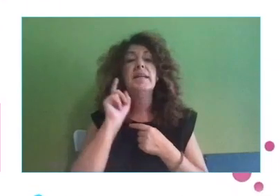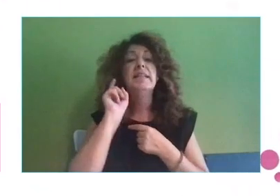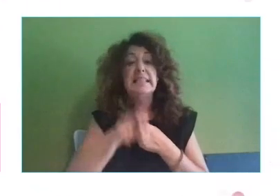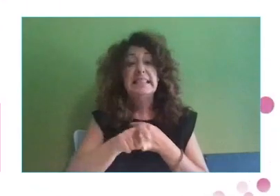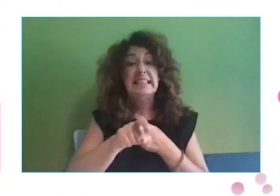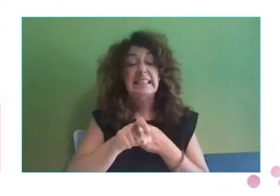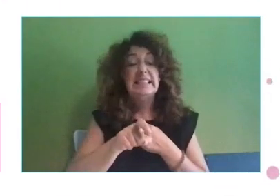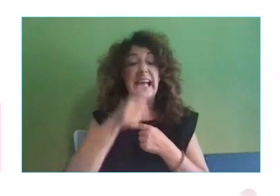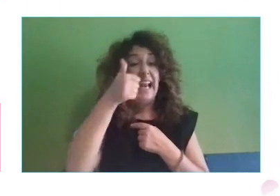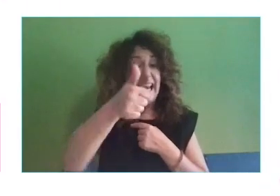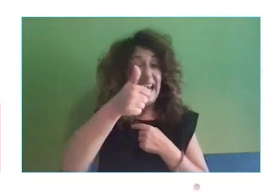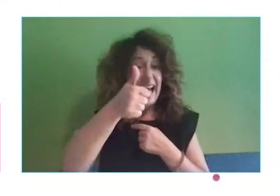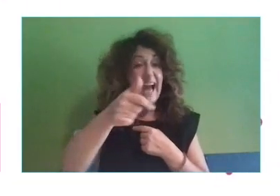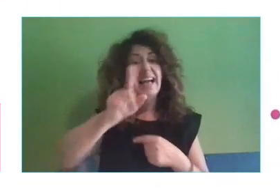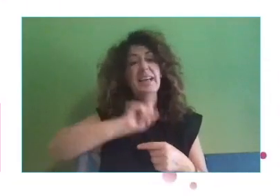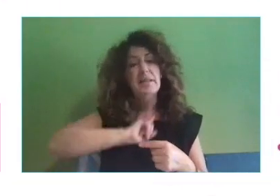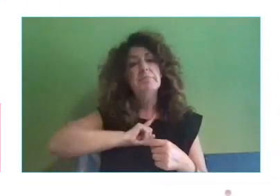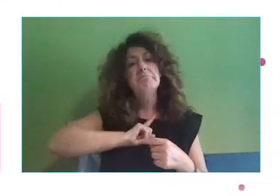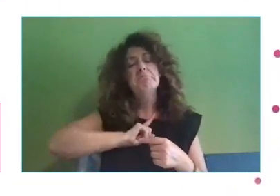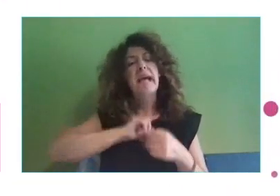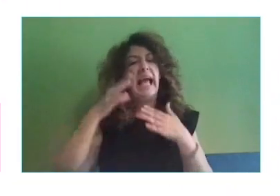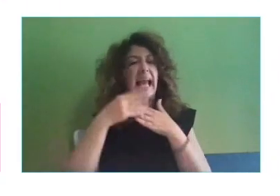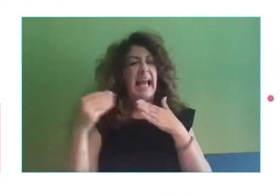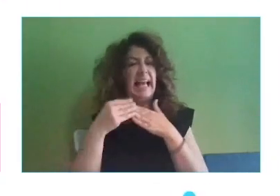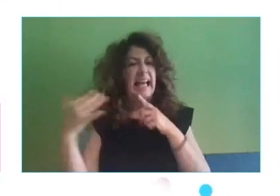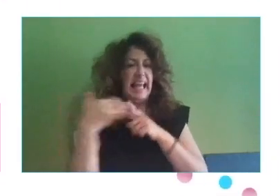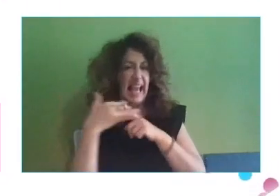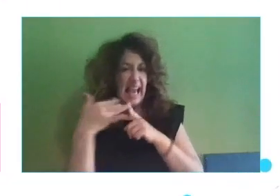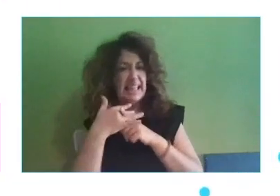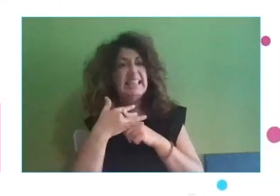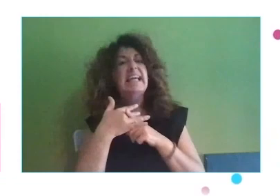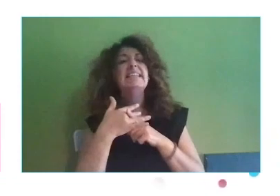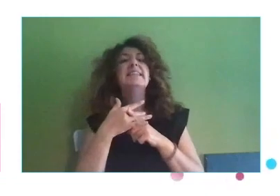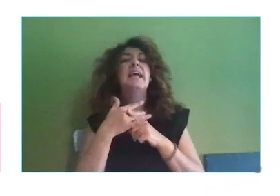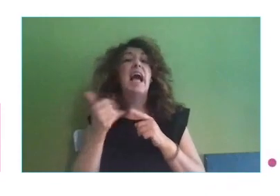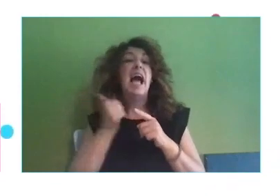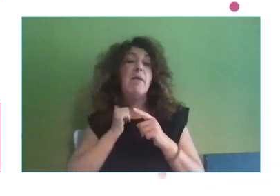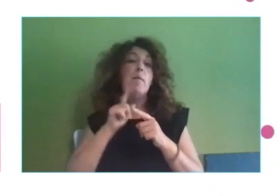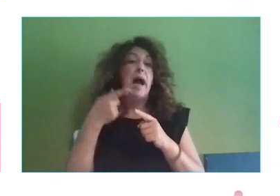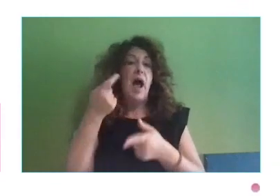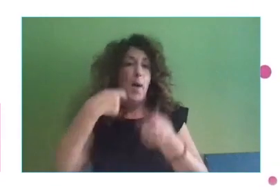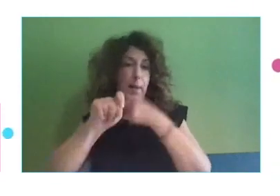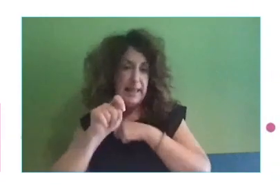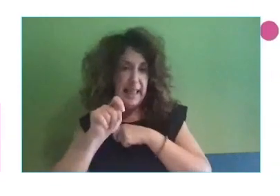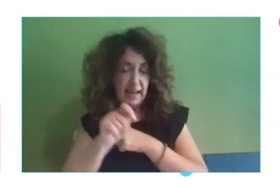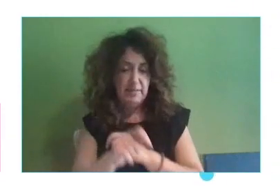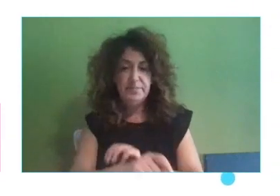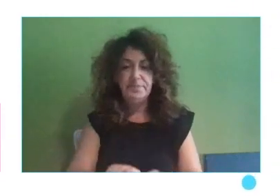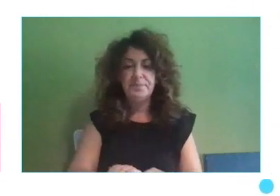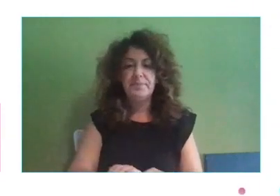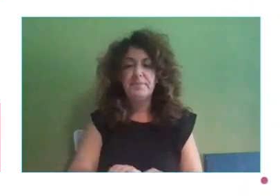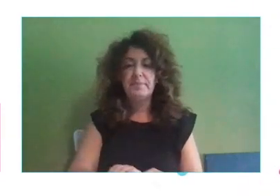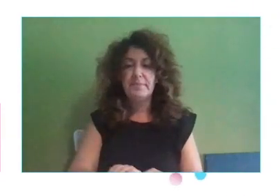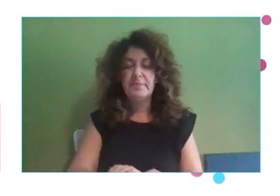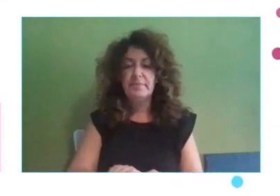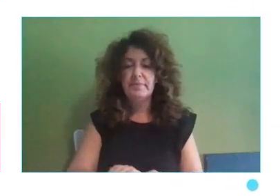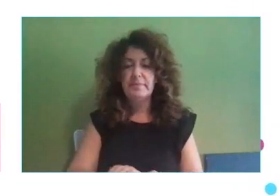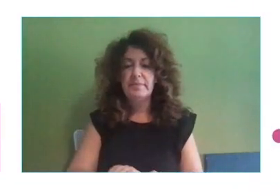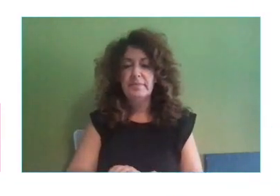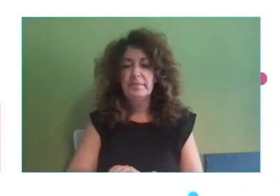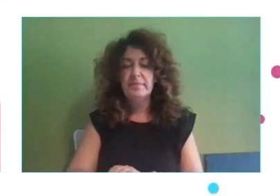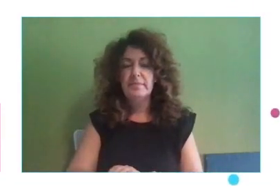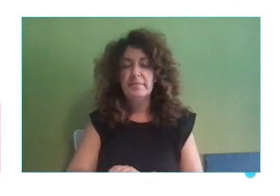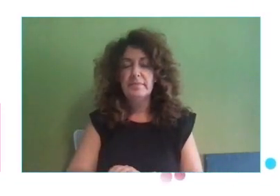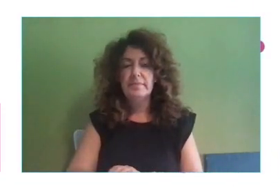poder vender, incluso con comercio electrónico? Luego, después de esta